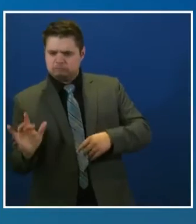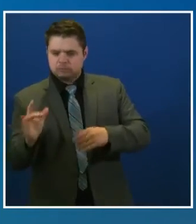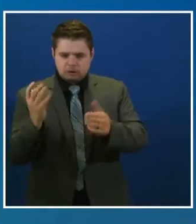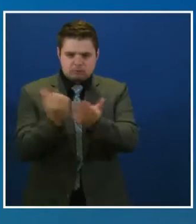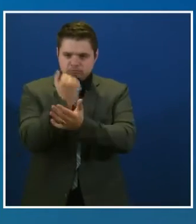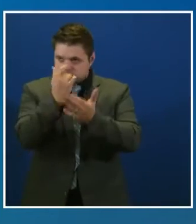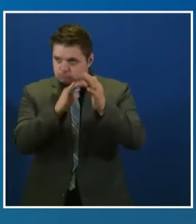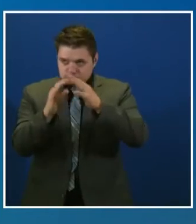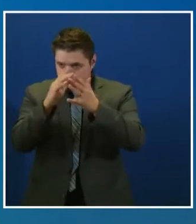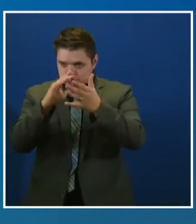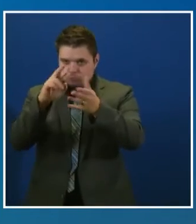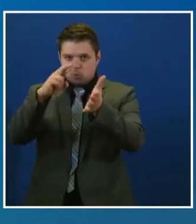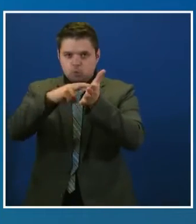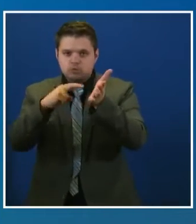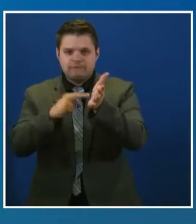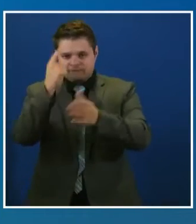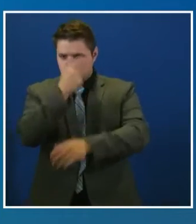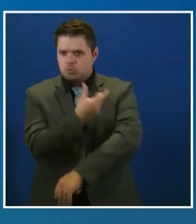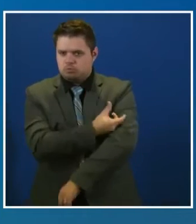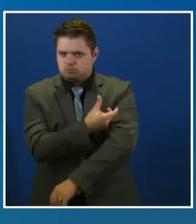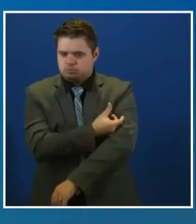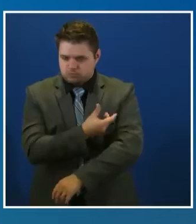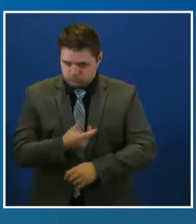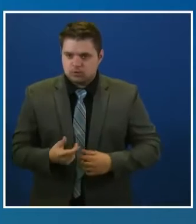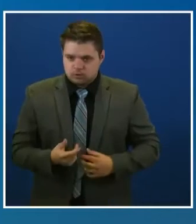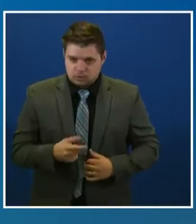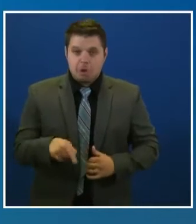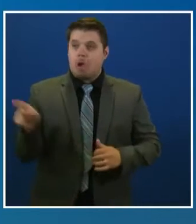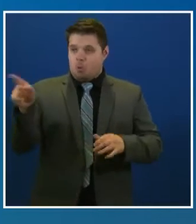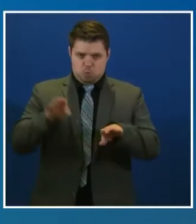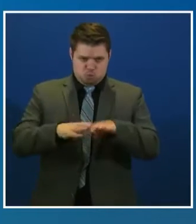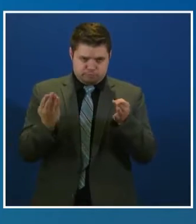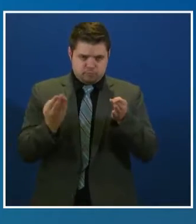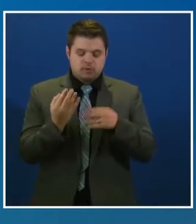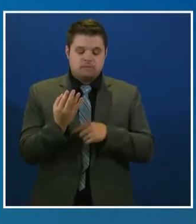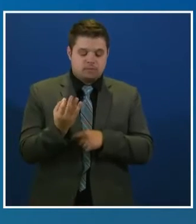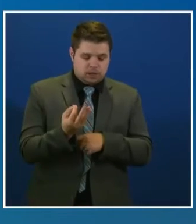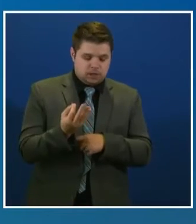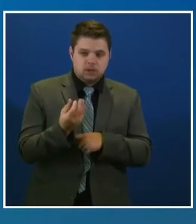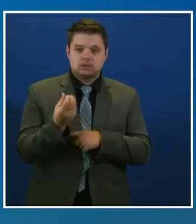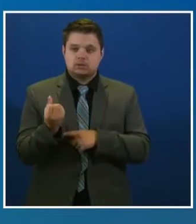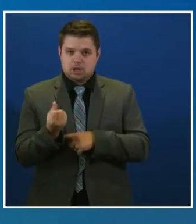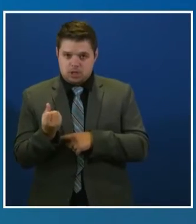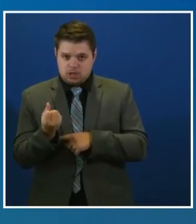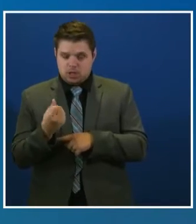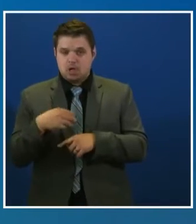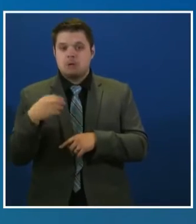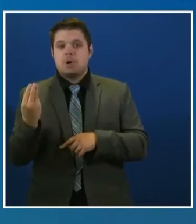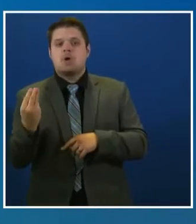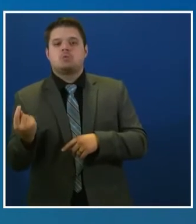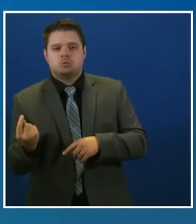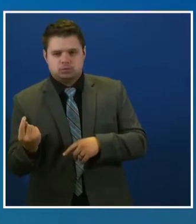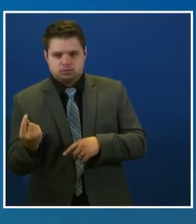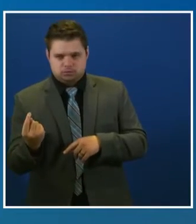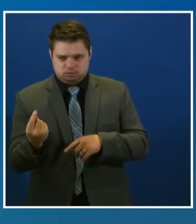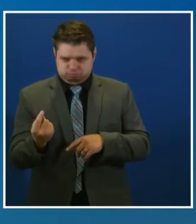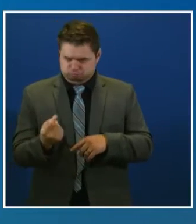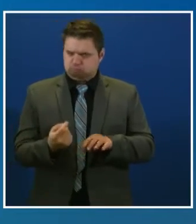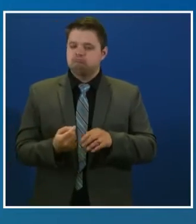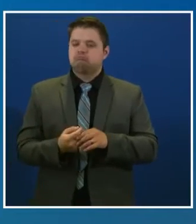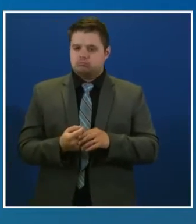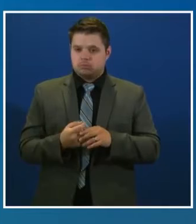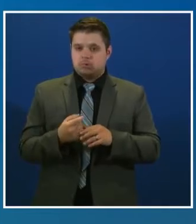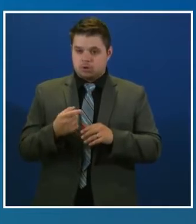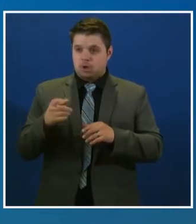los viernes, sábados, lunes y martes y ofrecerá opciones de prueba en vehículos y a quienes